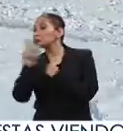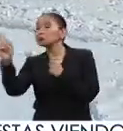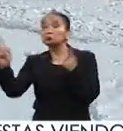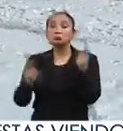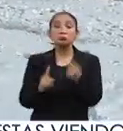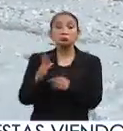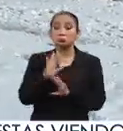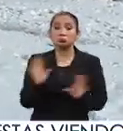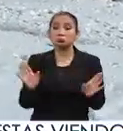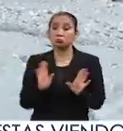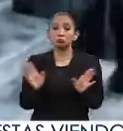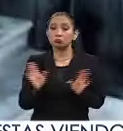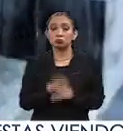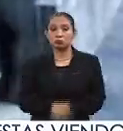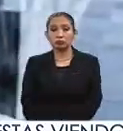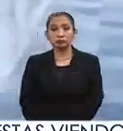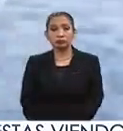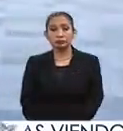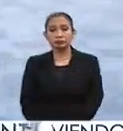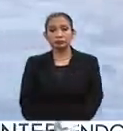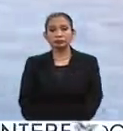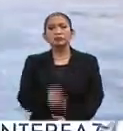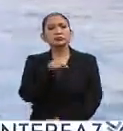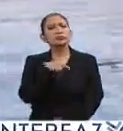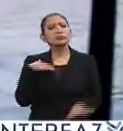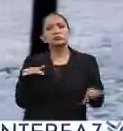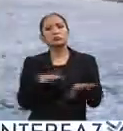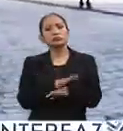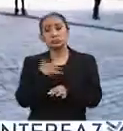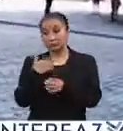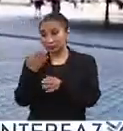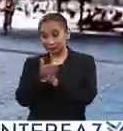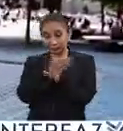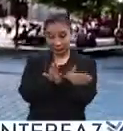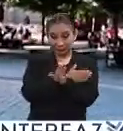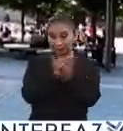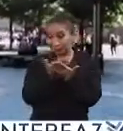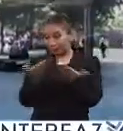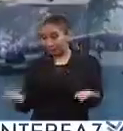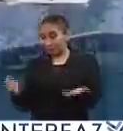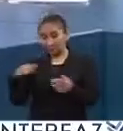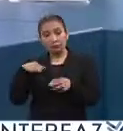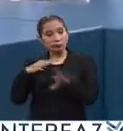nacionalidad. ¿Cómo ha cambiado tu perspectiva de tu futuro?